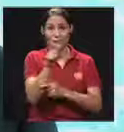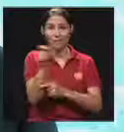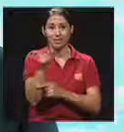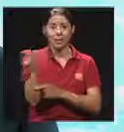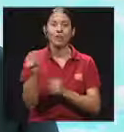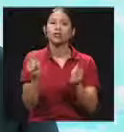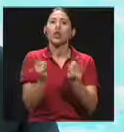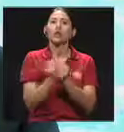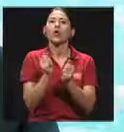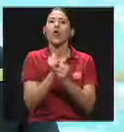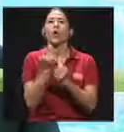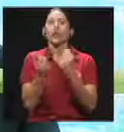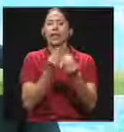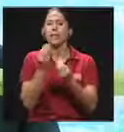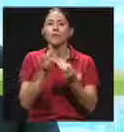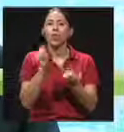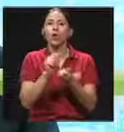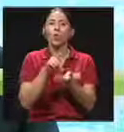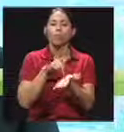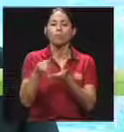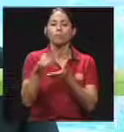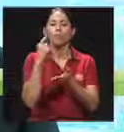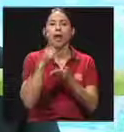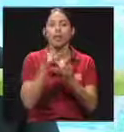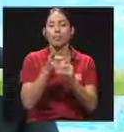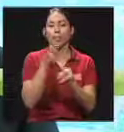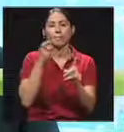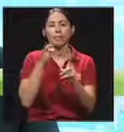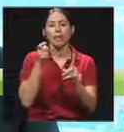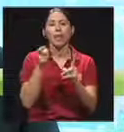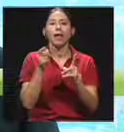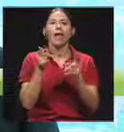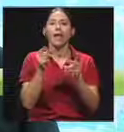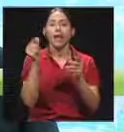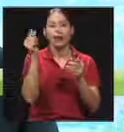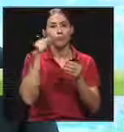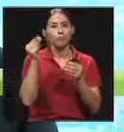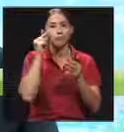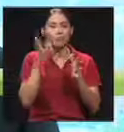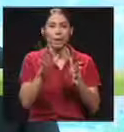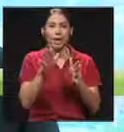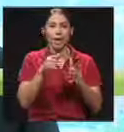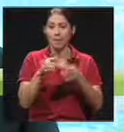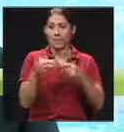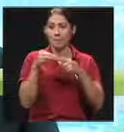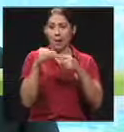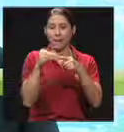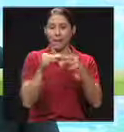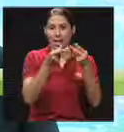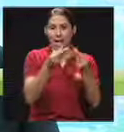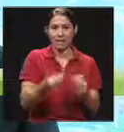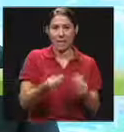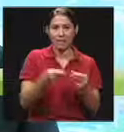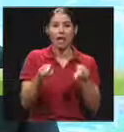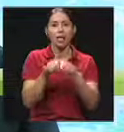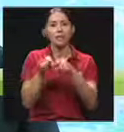ajíes que son con cargo presupuesto nacional, que son principalmente las del régimen de Hacienda y las del régimen del Magisterio de Reparto.